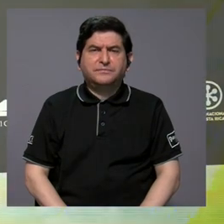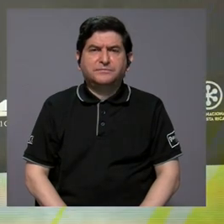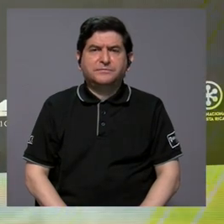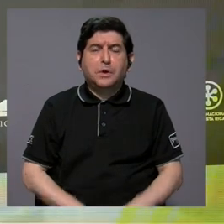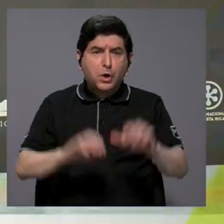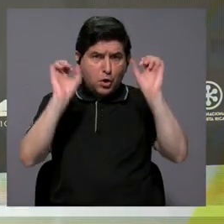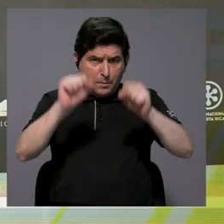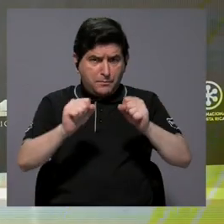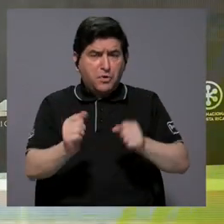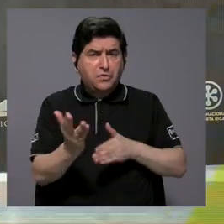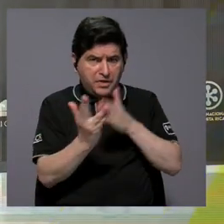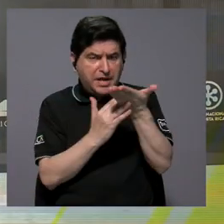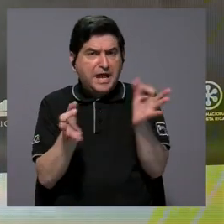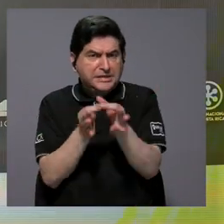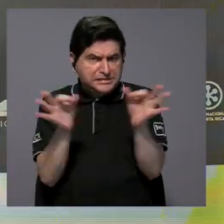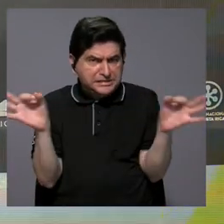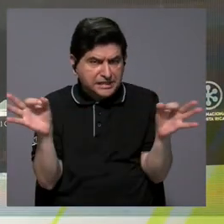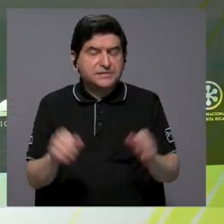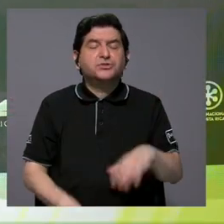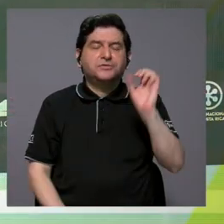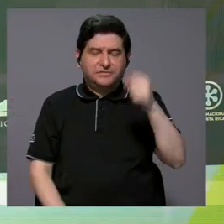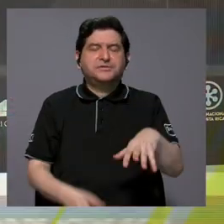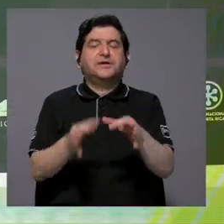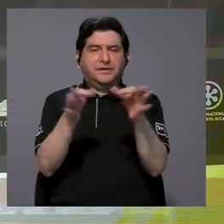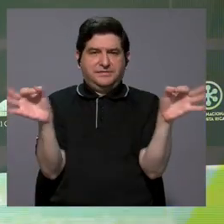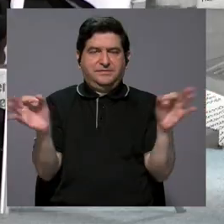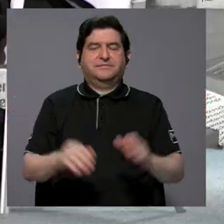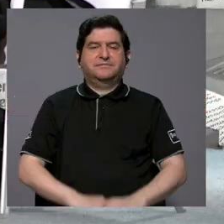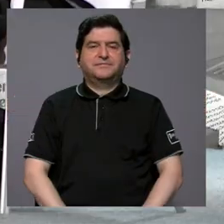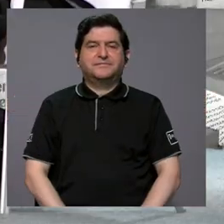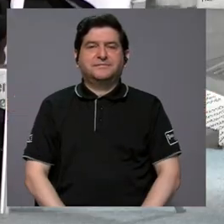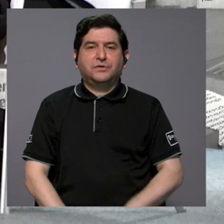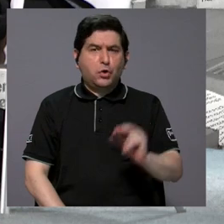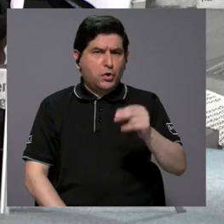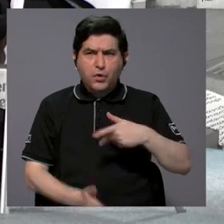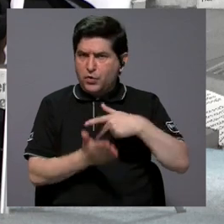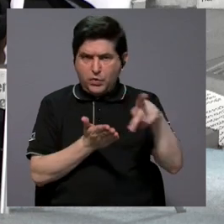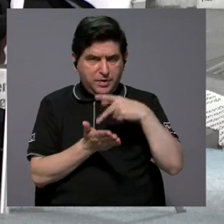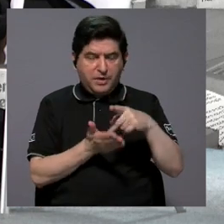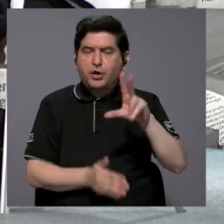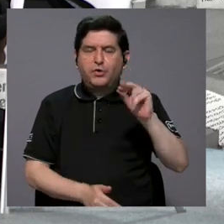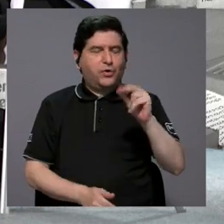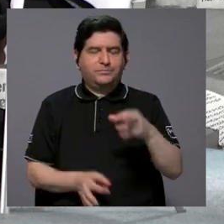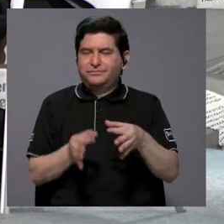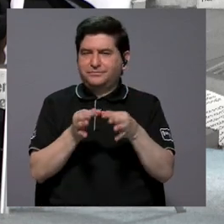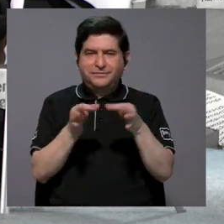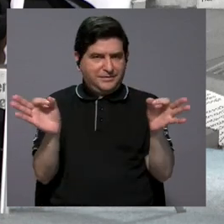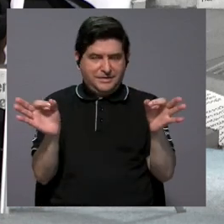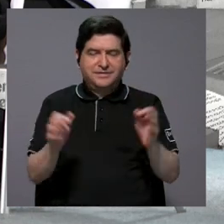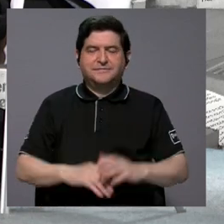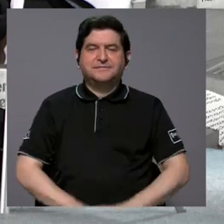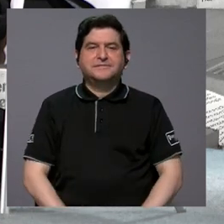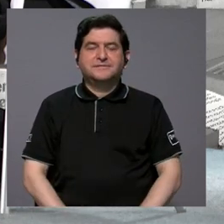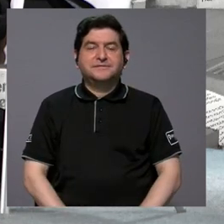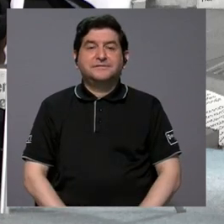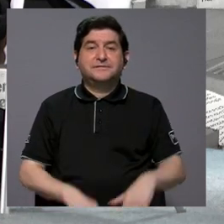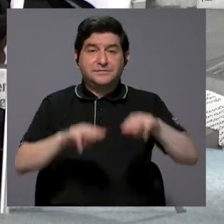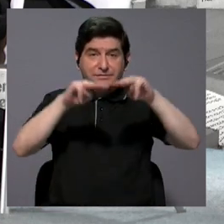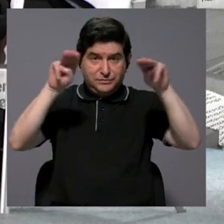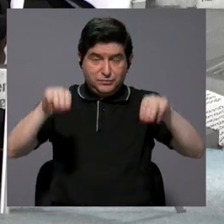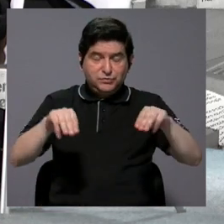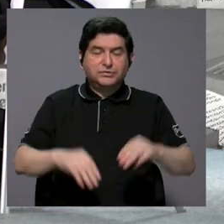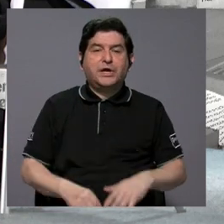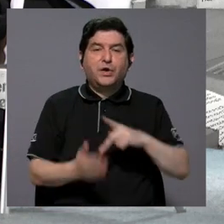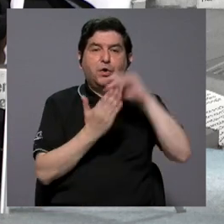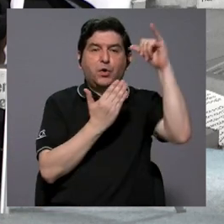se puede entrar libremente, entran a la sede? ¿No hay costo alguno? No hay costo alguno. El museo, al ser un proyecto de